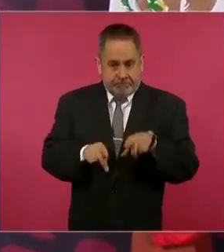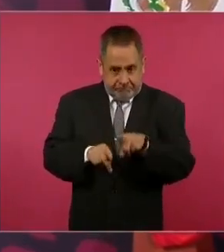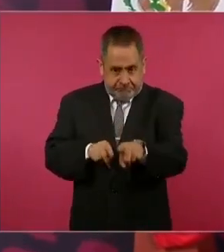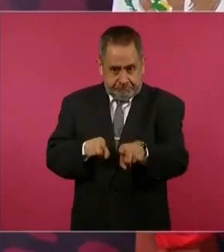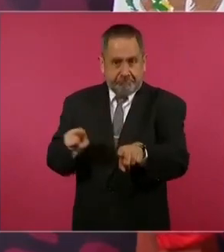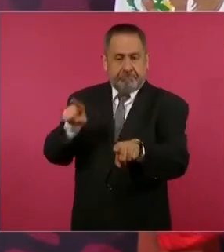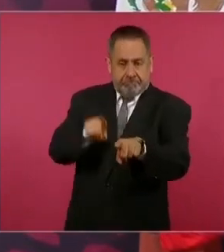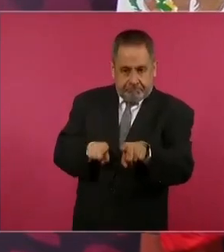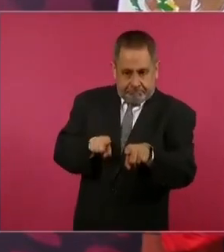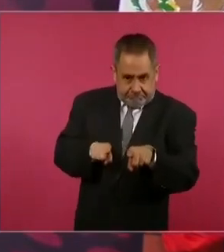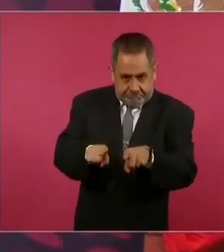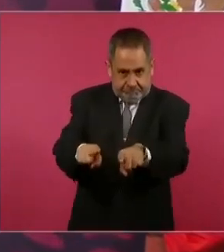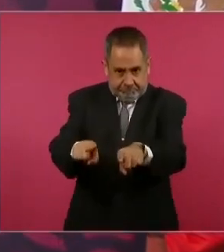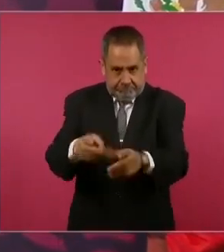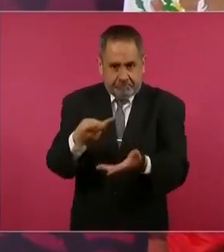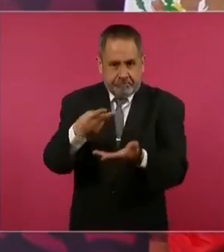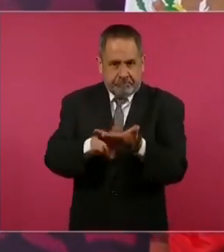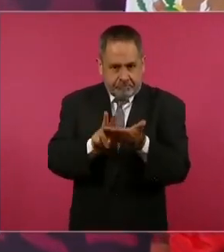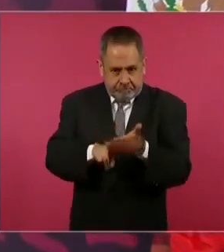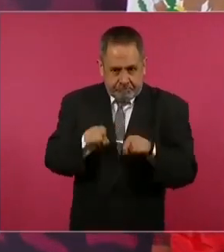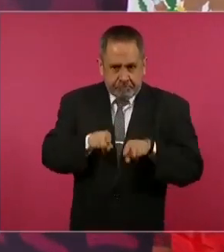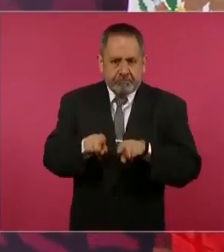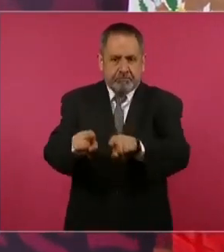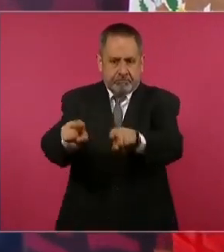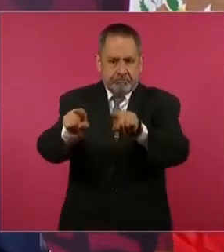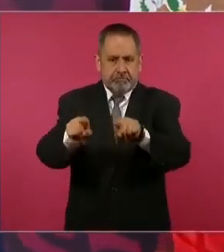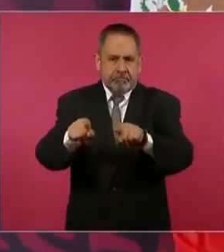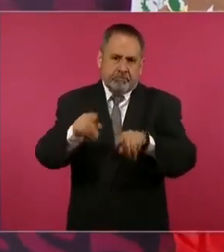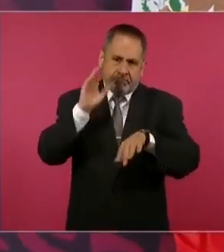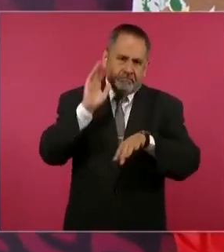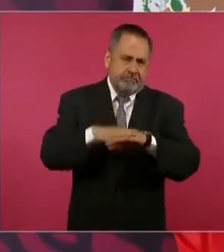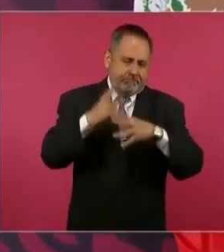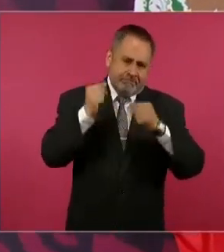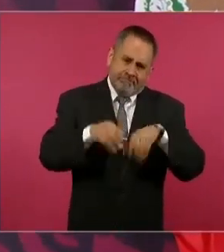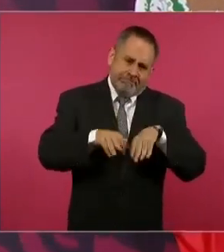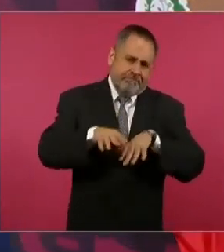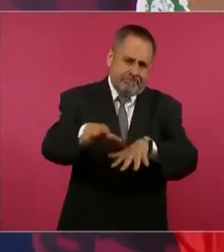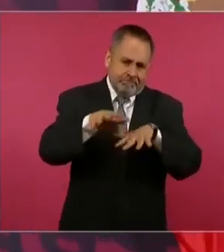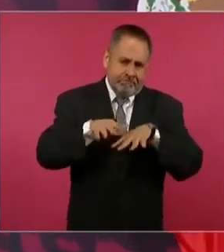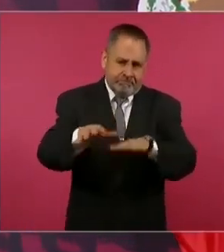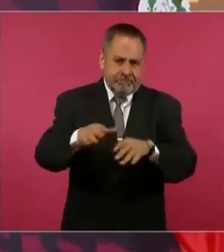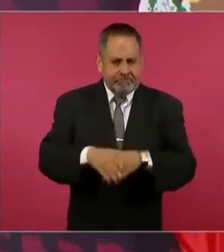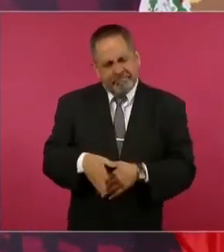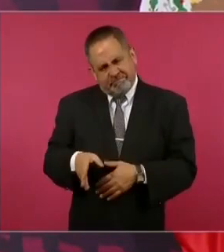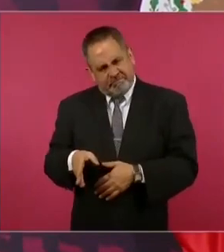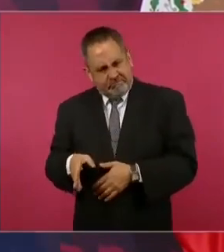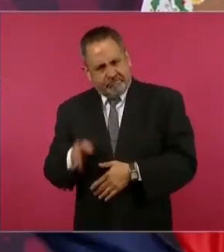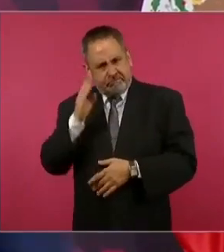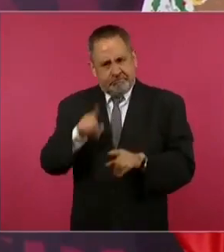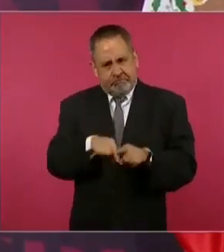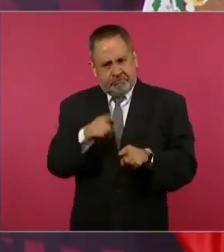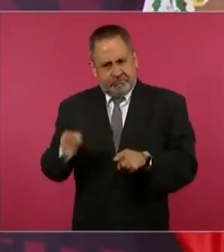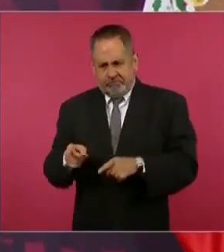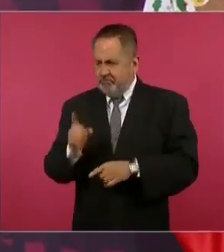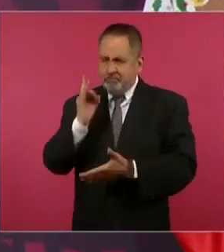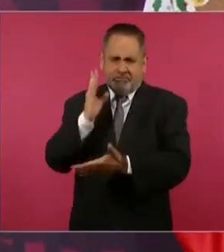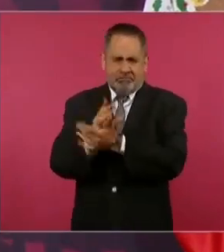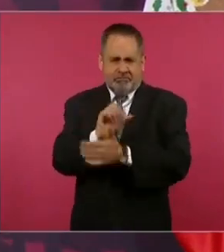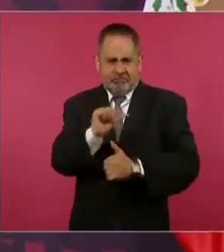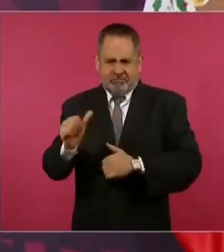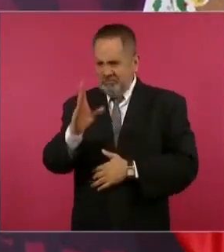confinada para